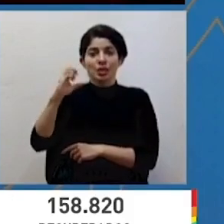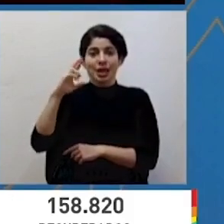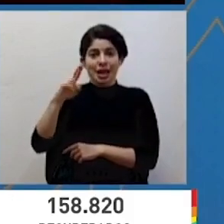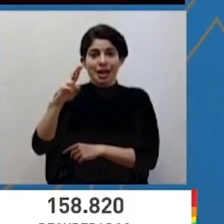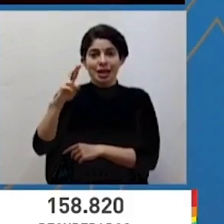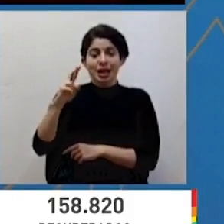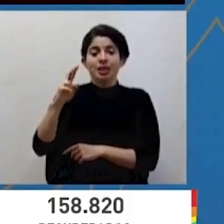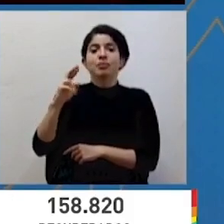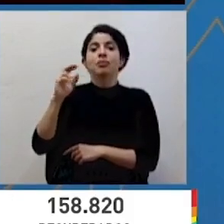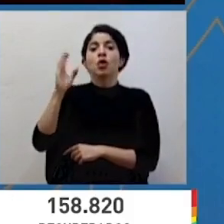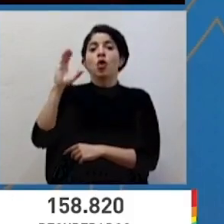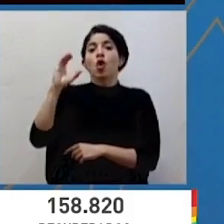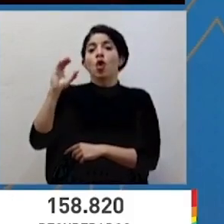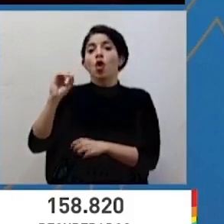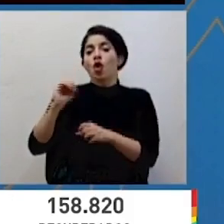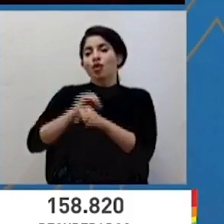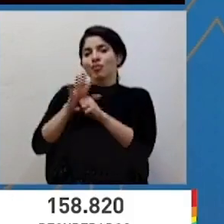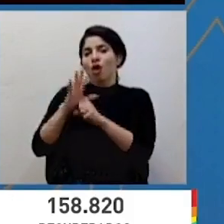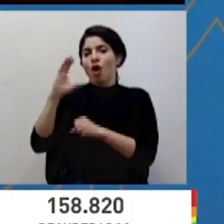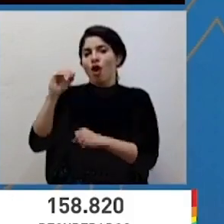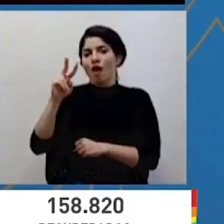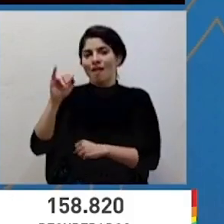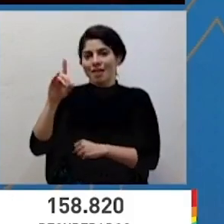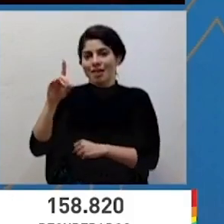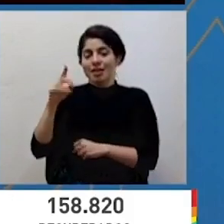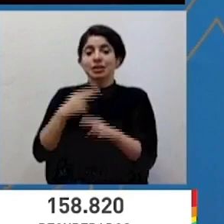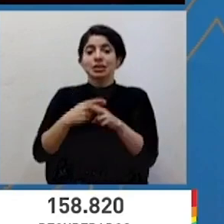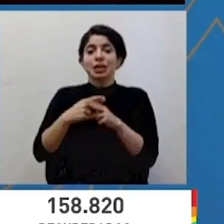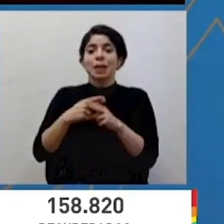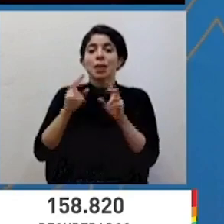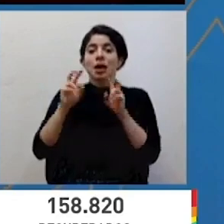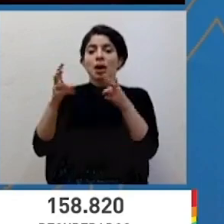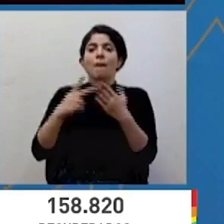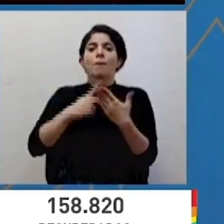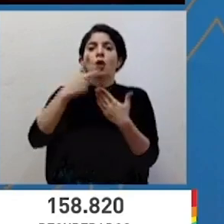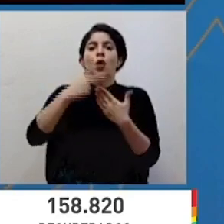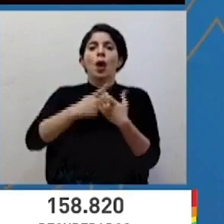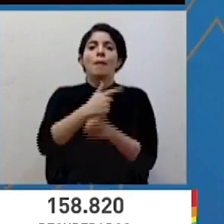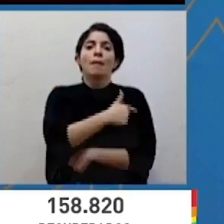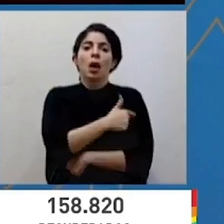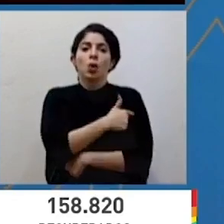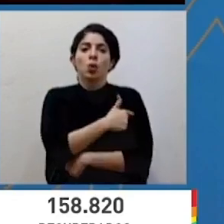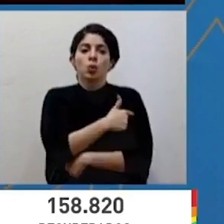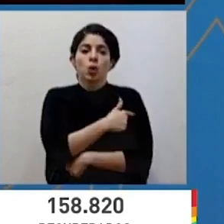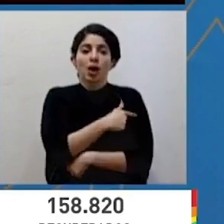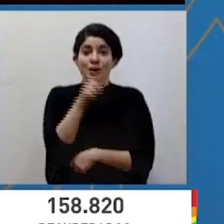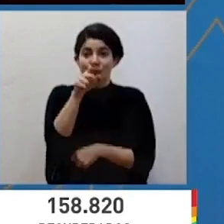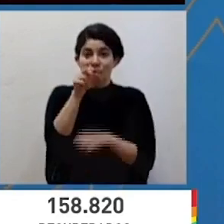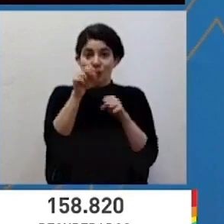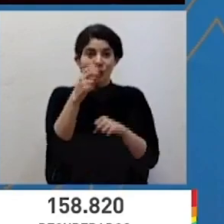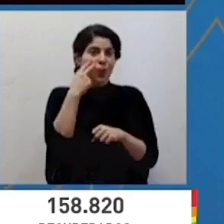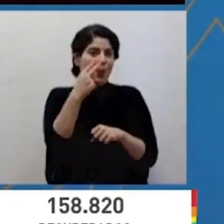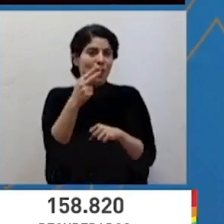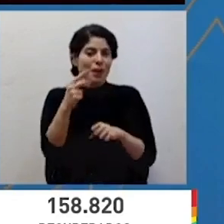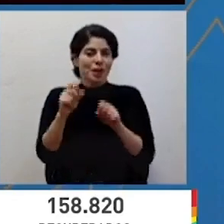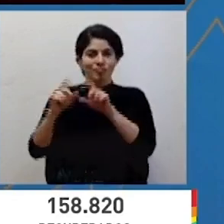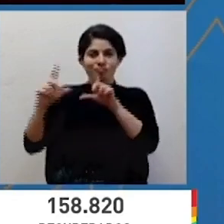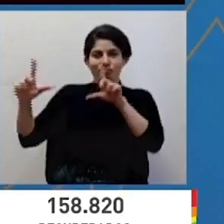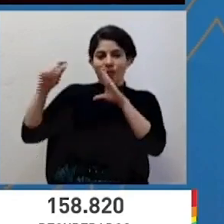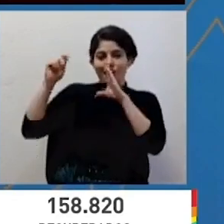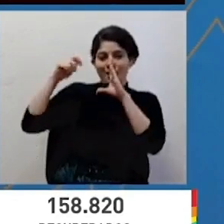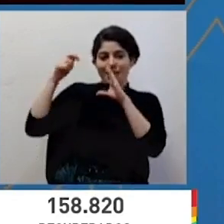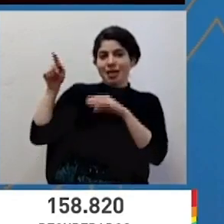.covid y se le ha puesto el título de programa de vacunación. Ustedes están viendo un video